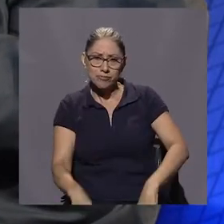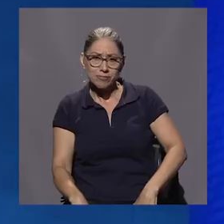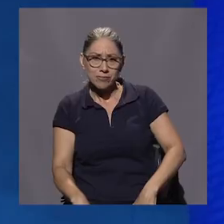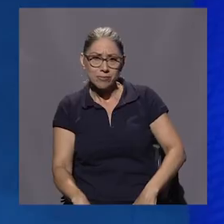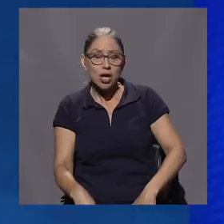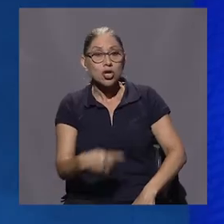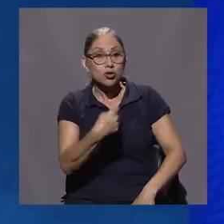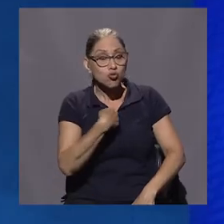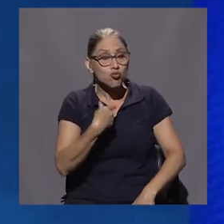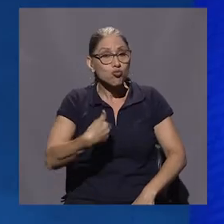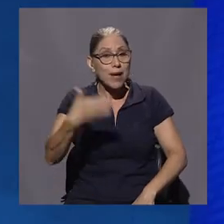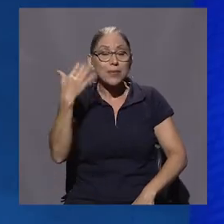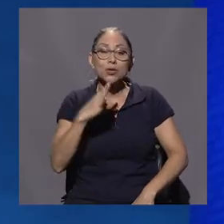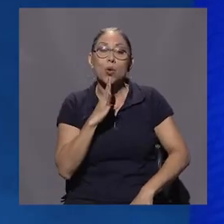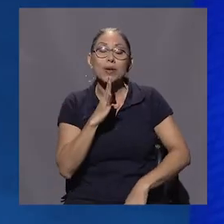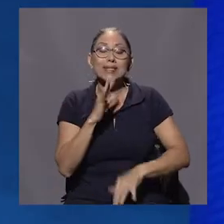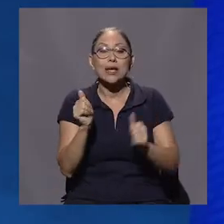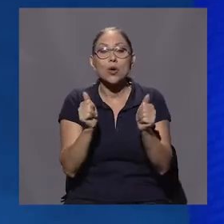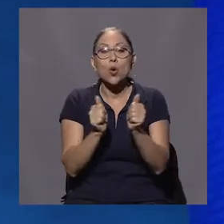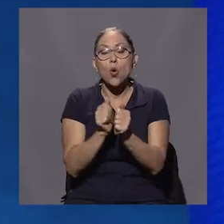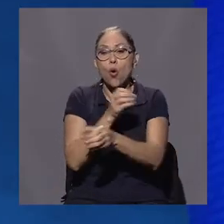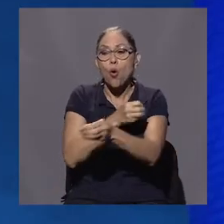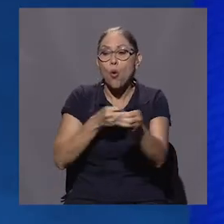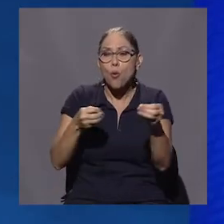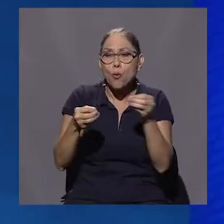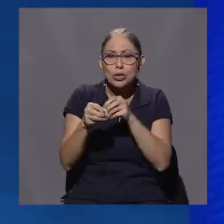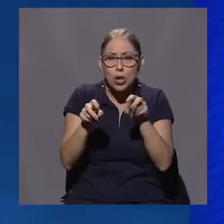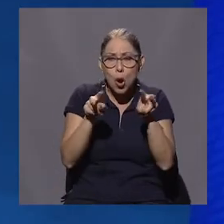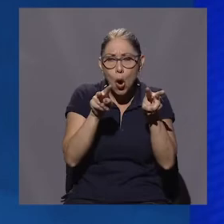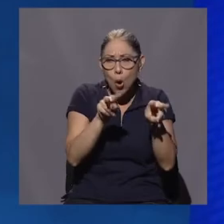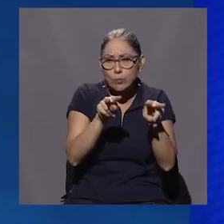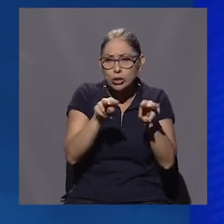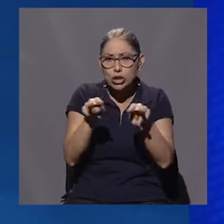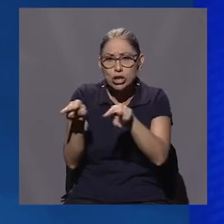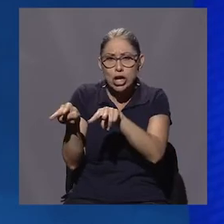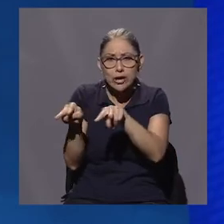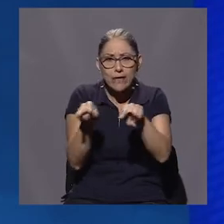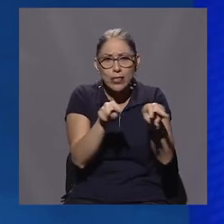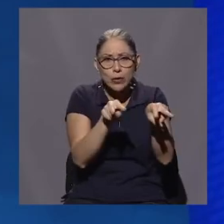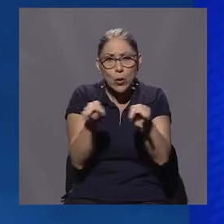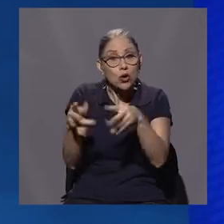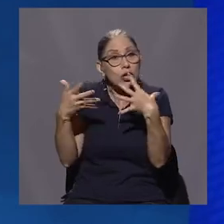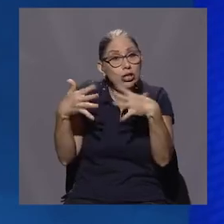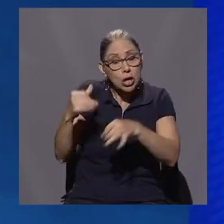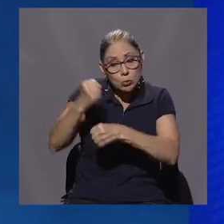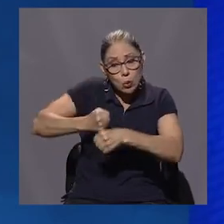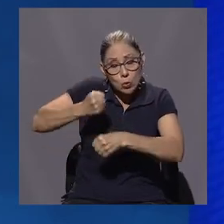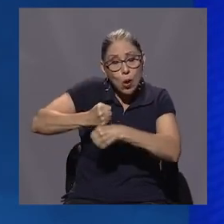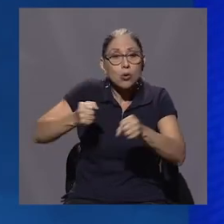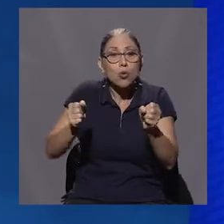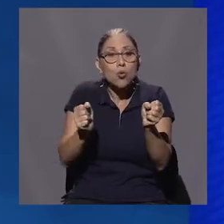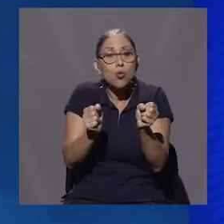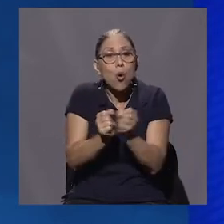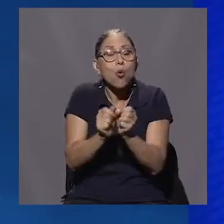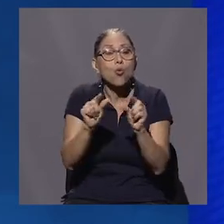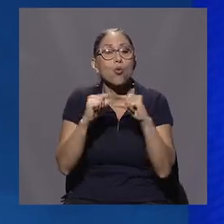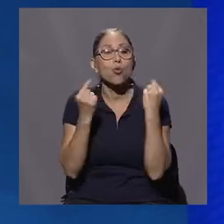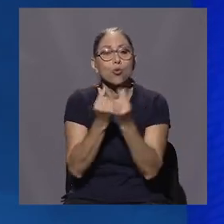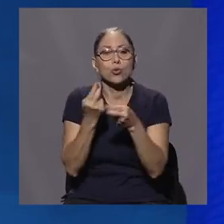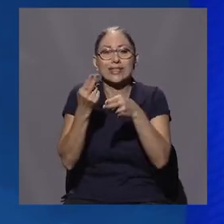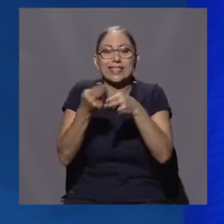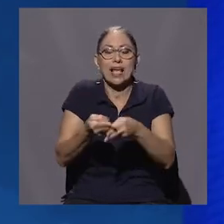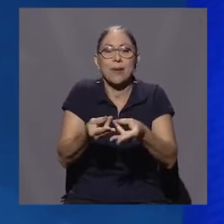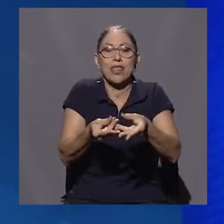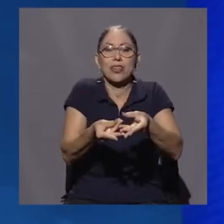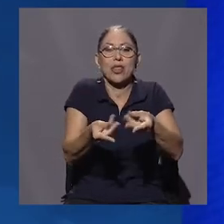la verdad porque yo conversé con el observatorio, que además viene haciendo un trabajo muy interesante como lo es Territorio Seguros y que ha